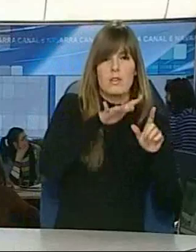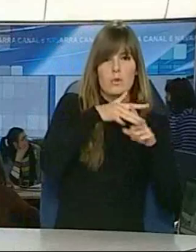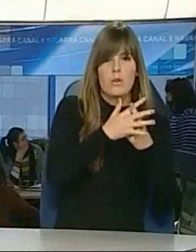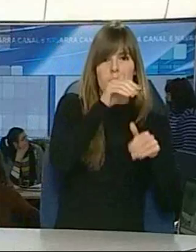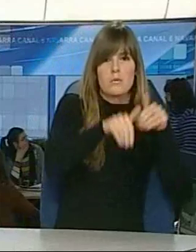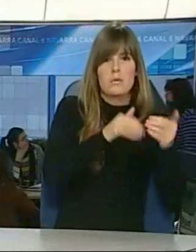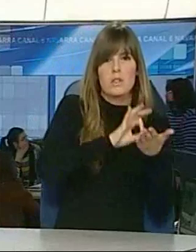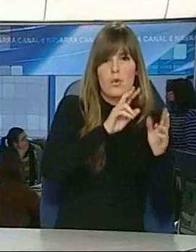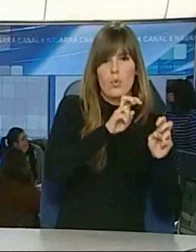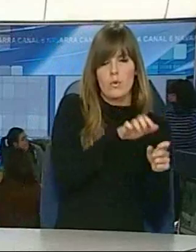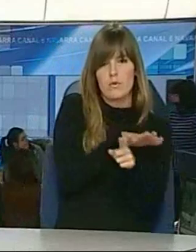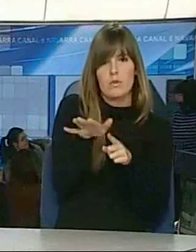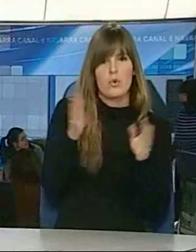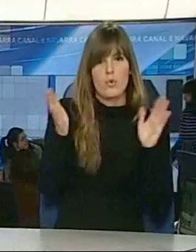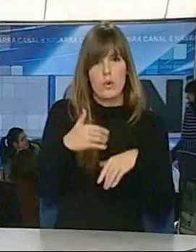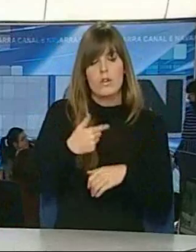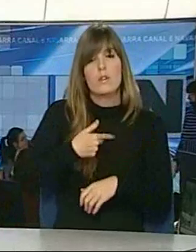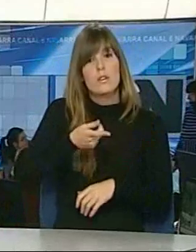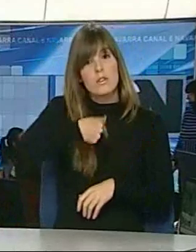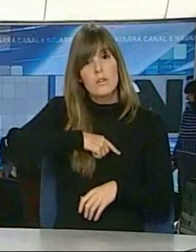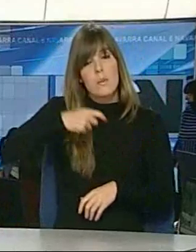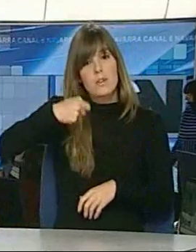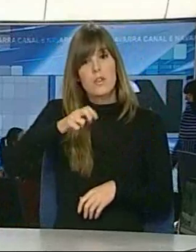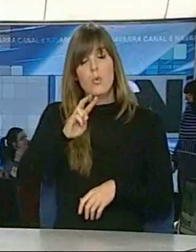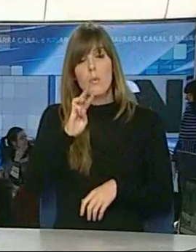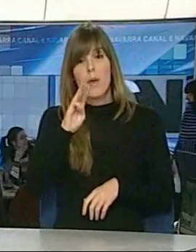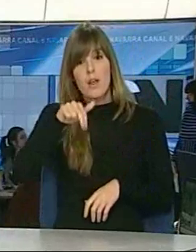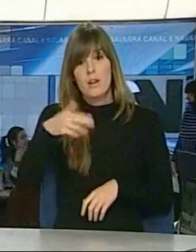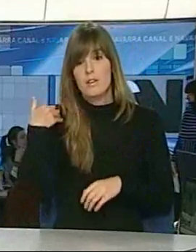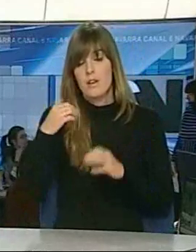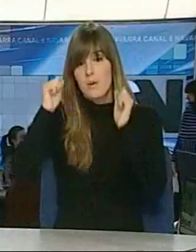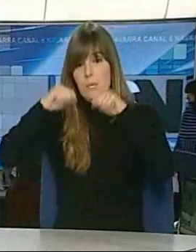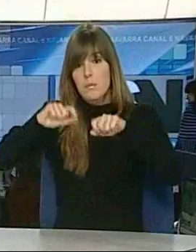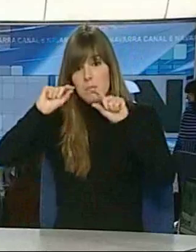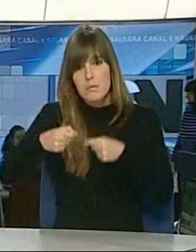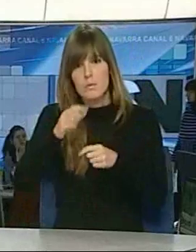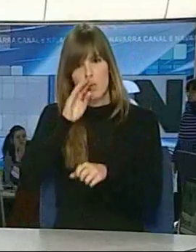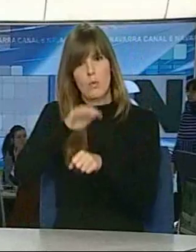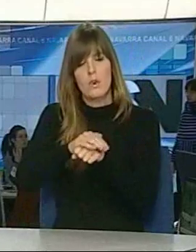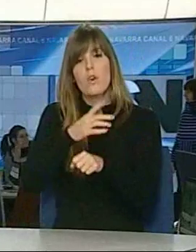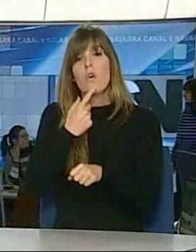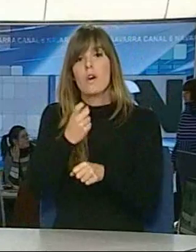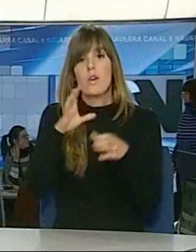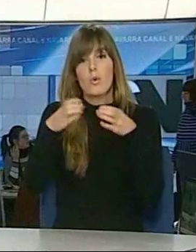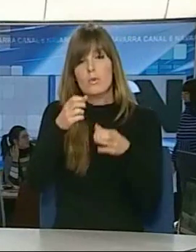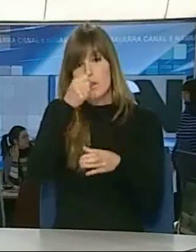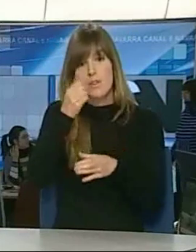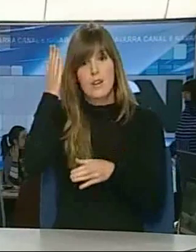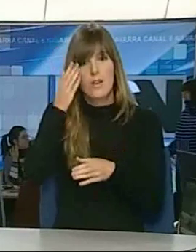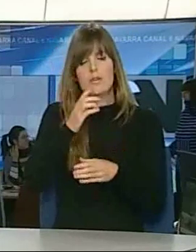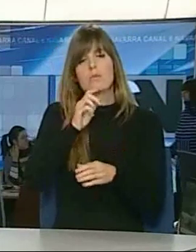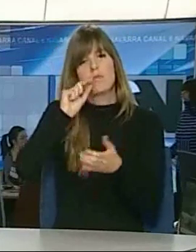presidenta de UPN, que nosotros vamos a firmar aquello que hemos cumplido y que espero que el PSOE también cumpla lo firmado.